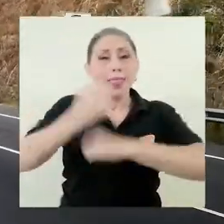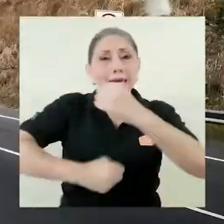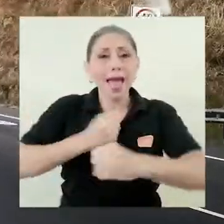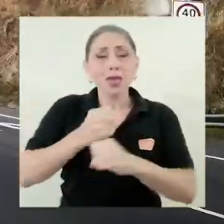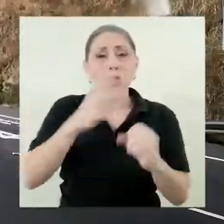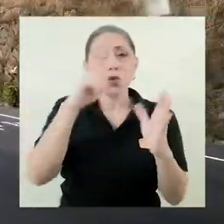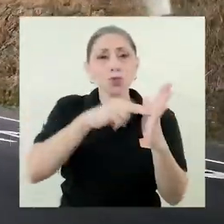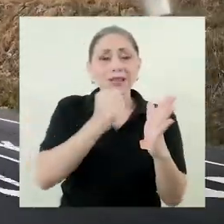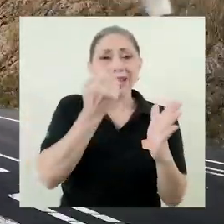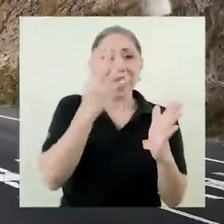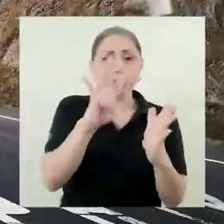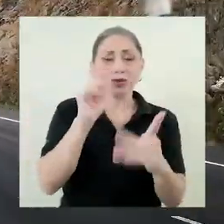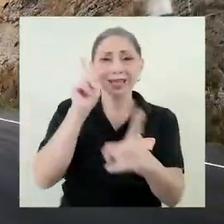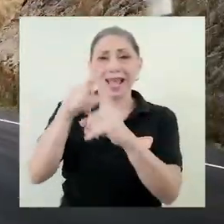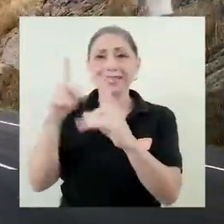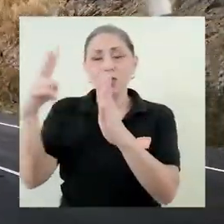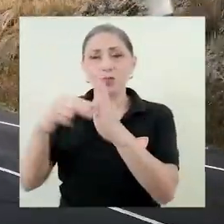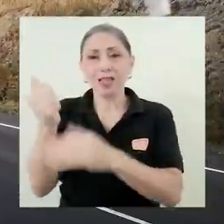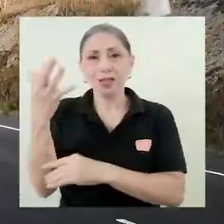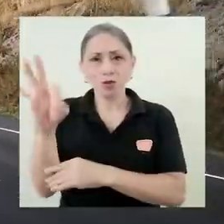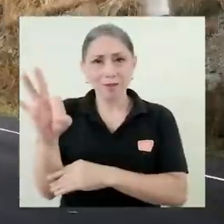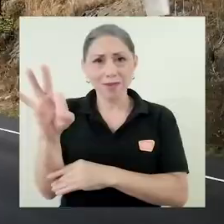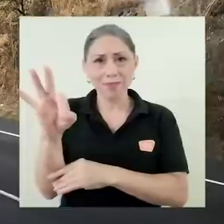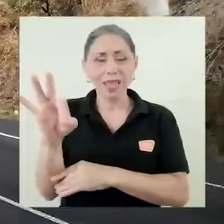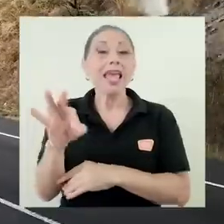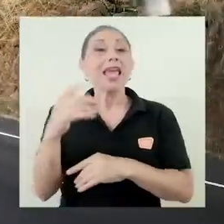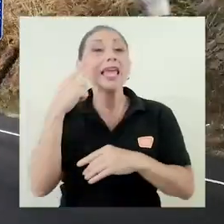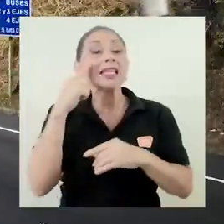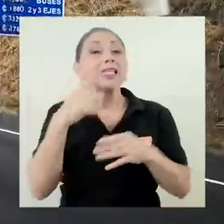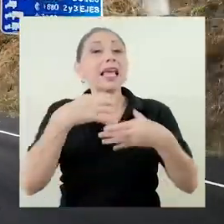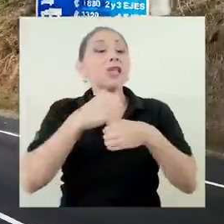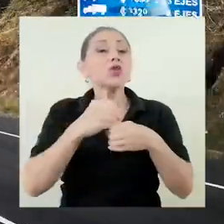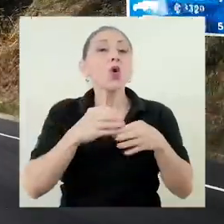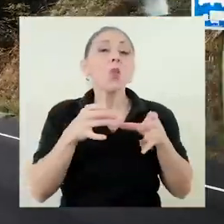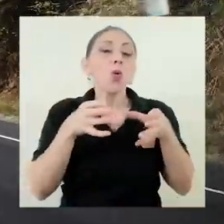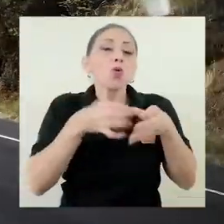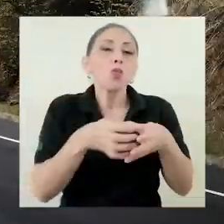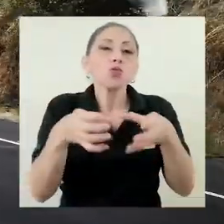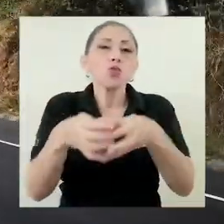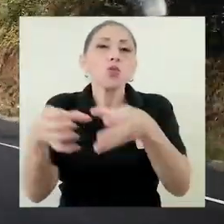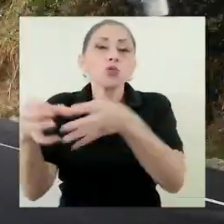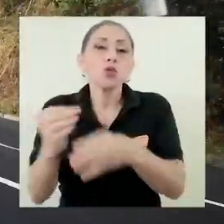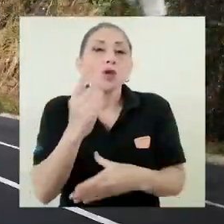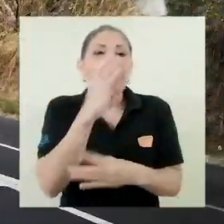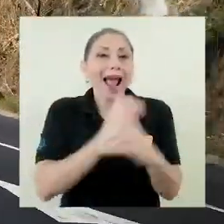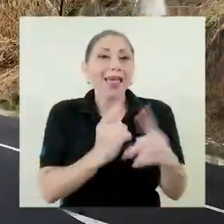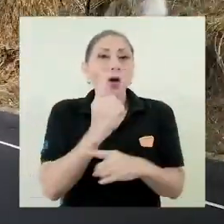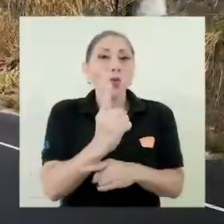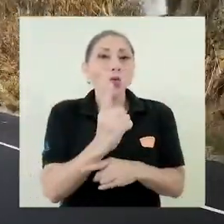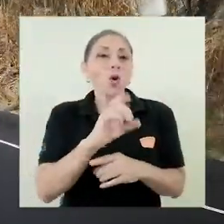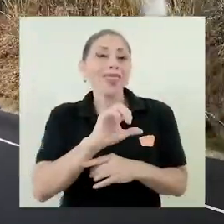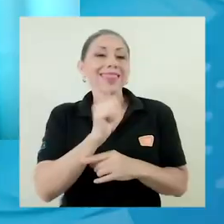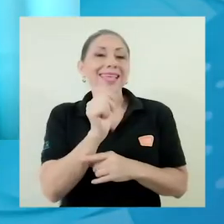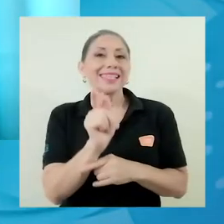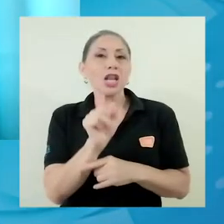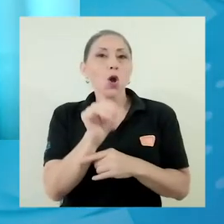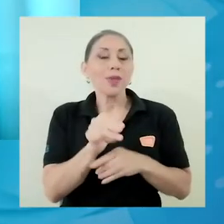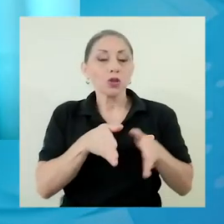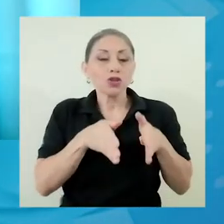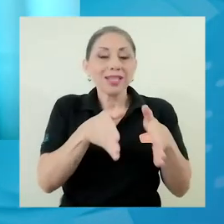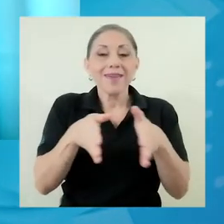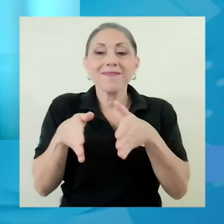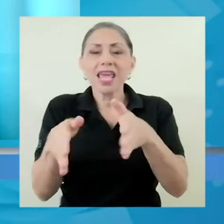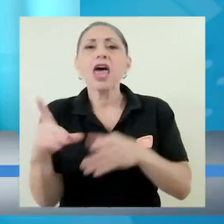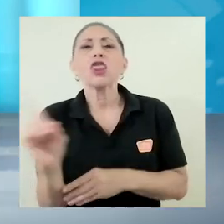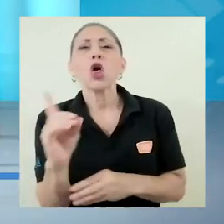2019 y se analizó por grupos de 10 kilómetros de vía, aquellos donde se registraban más colisiones. En estos